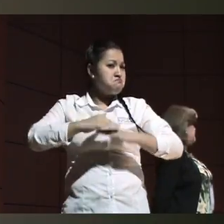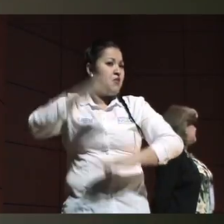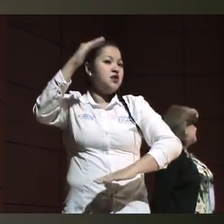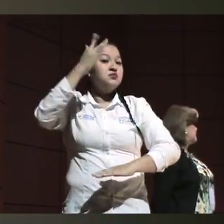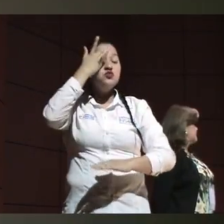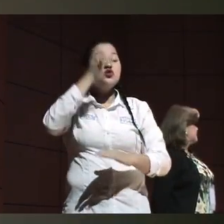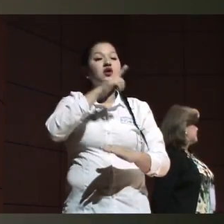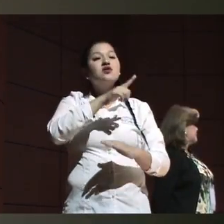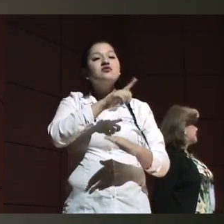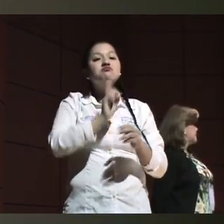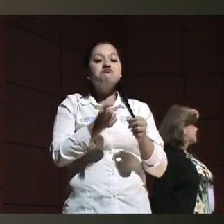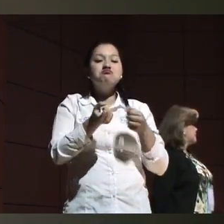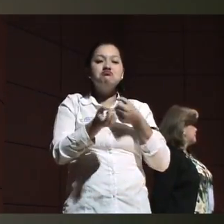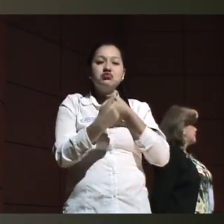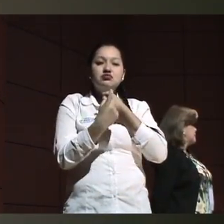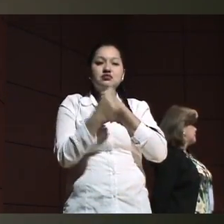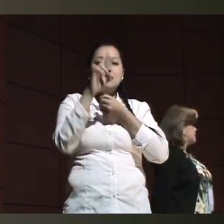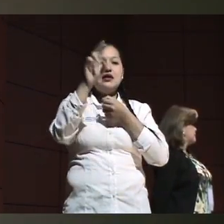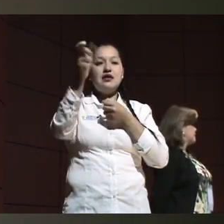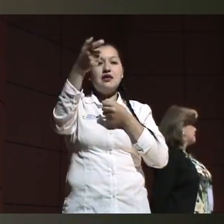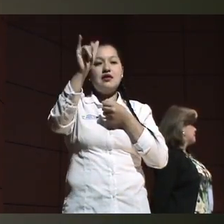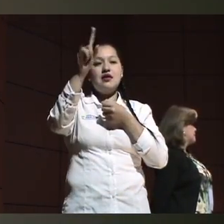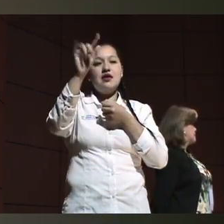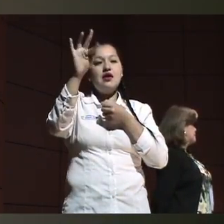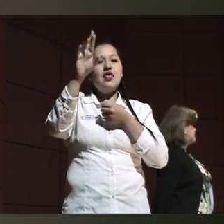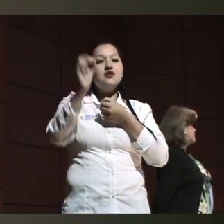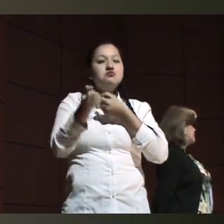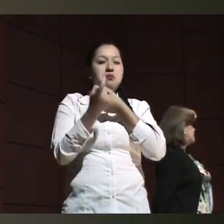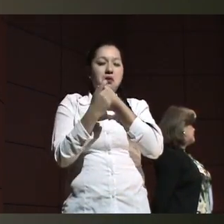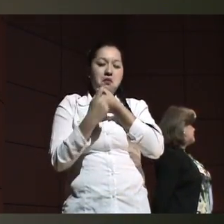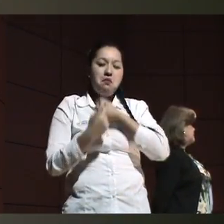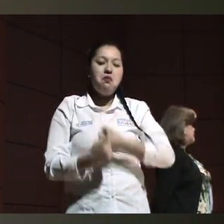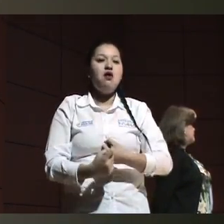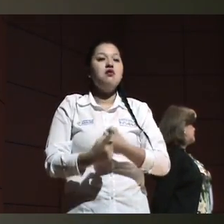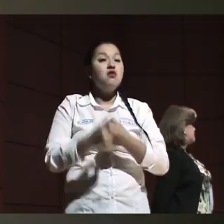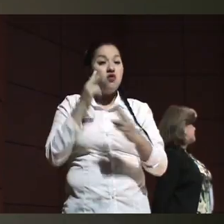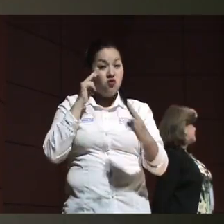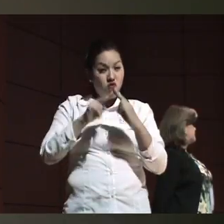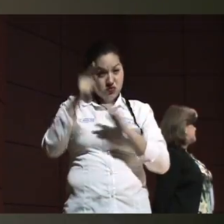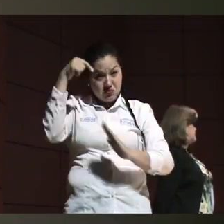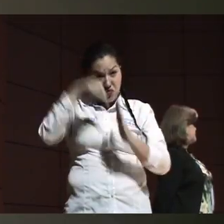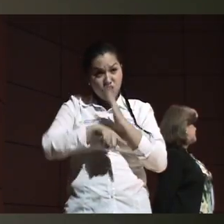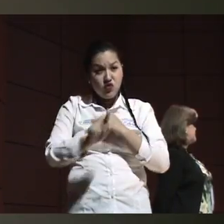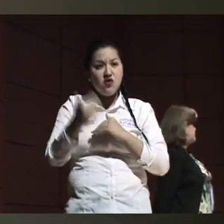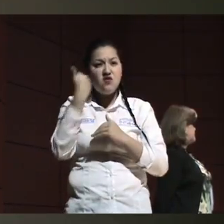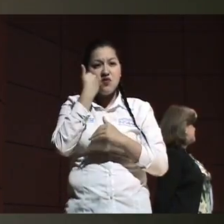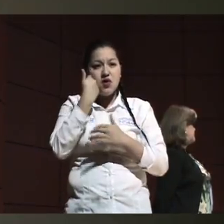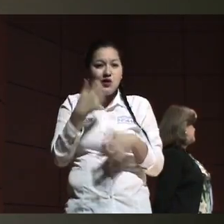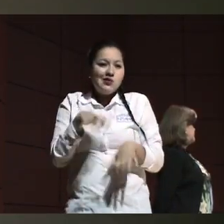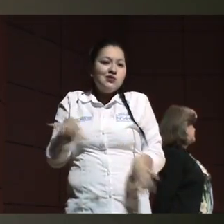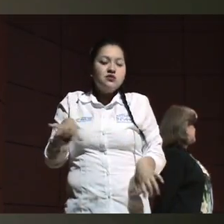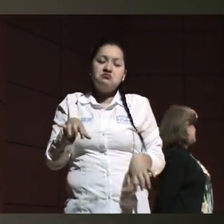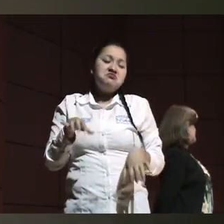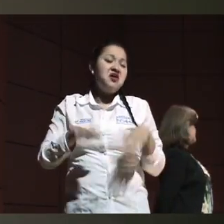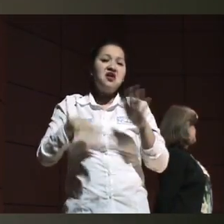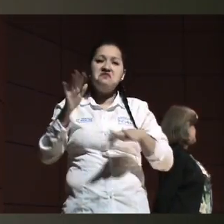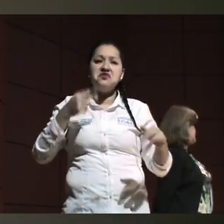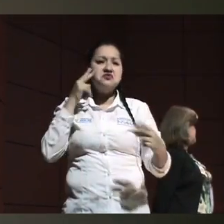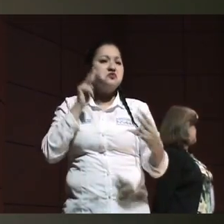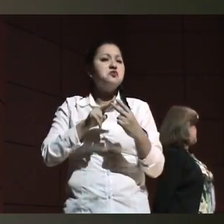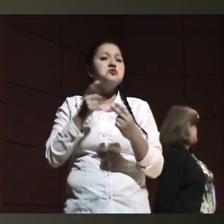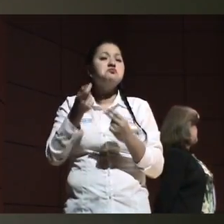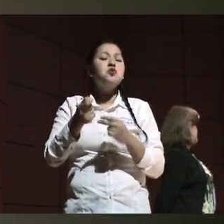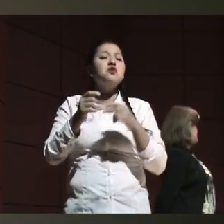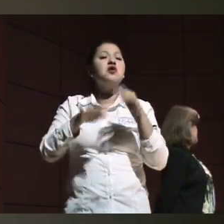subregistro, ¿de qué está acondicionado? Primero, el desconocimiento de la enfermedad. Este desconocimiento para hacer un diagnóstico que a veces dura dos, tres,